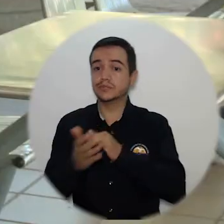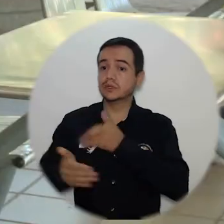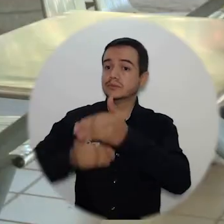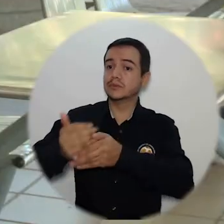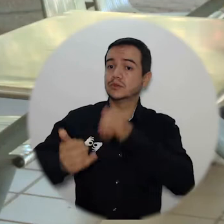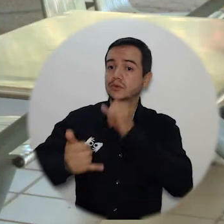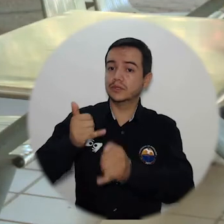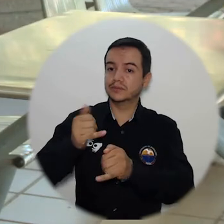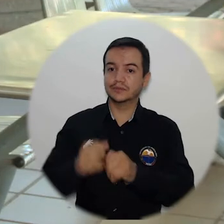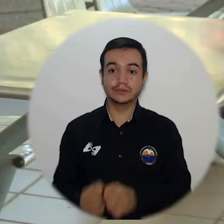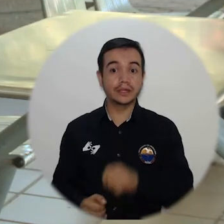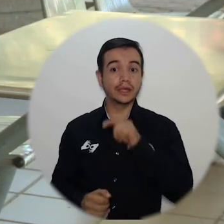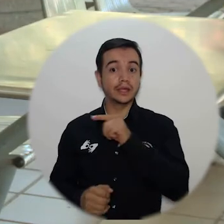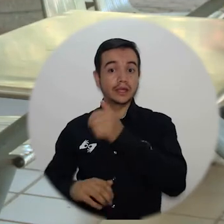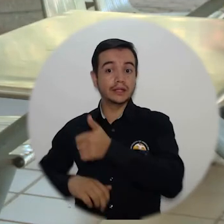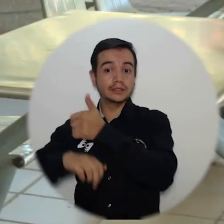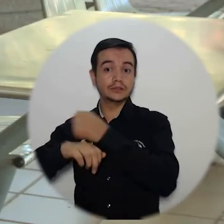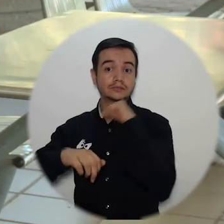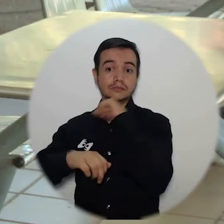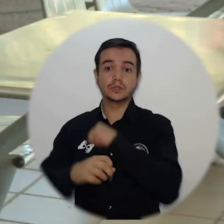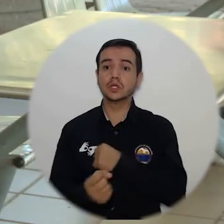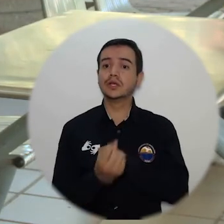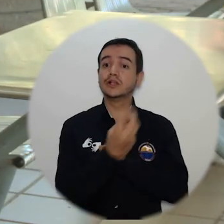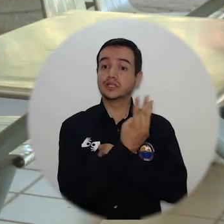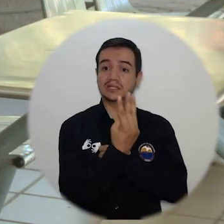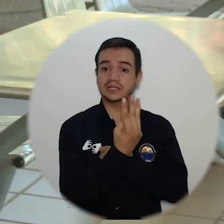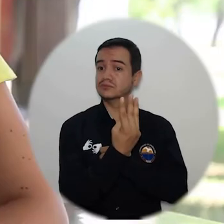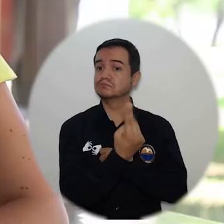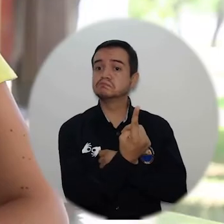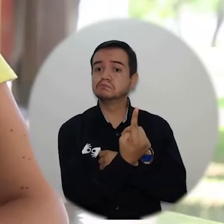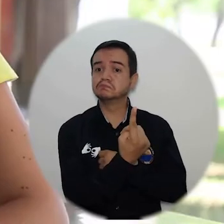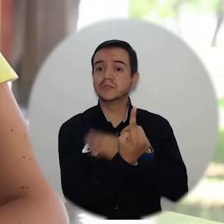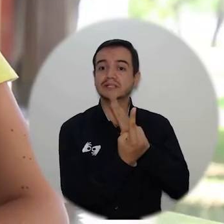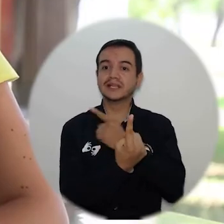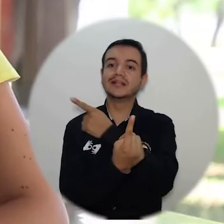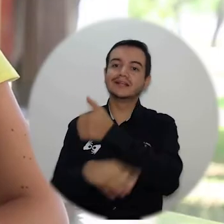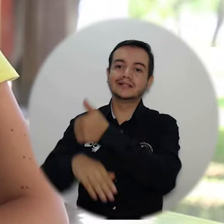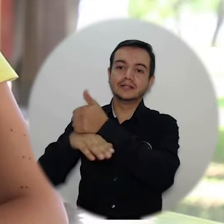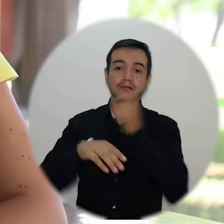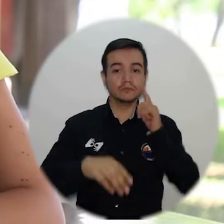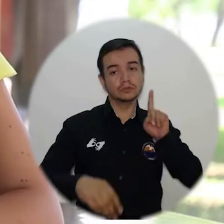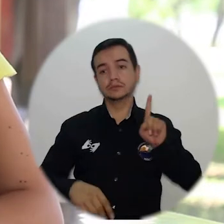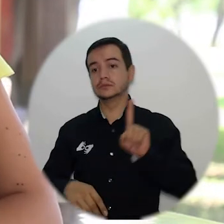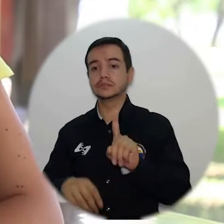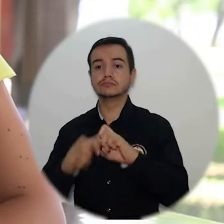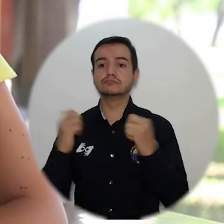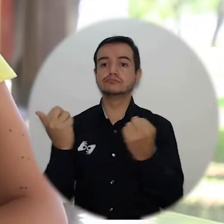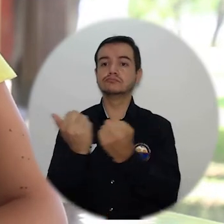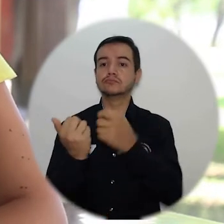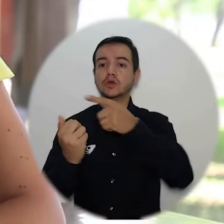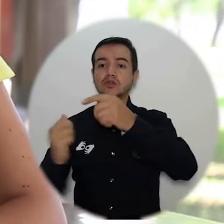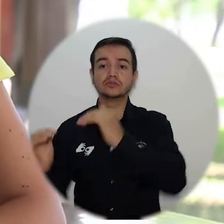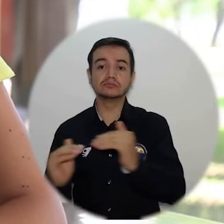En este sentido, el doctor Pablo Vera Salazar, único ternado del proceso de consulta, se presentó ante el máximo órgano de administración